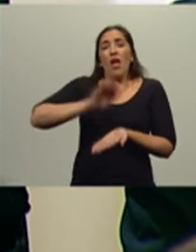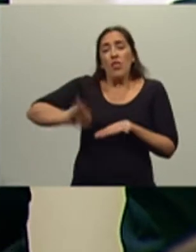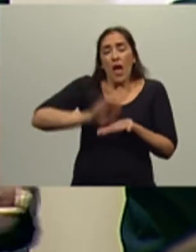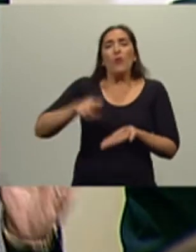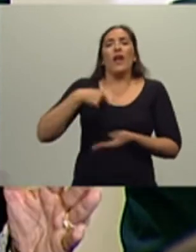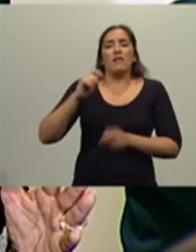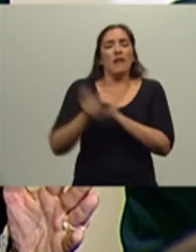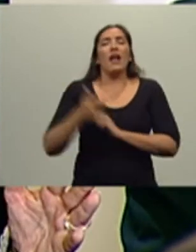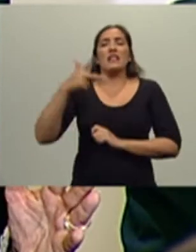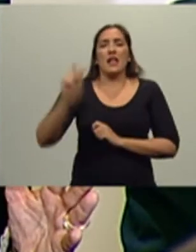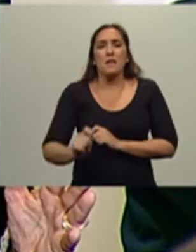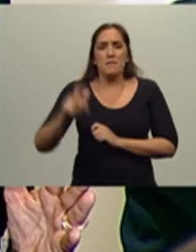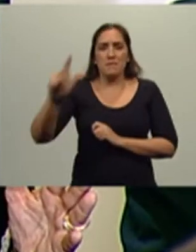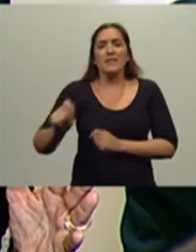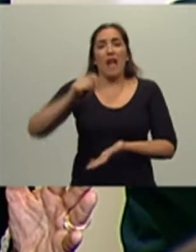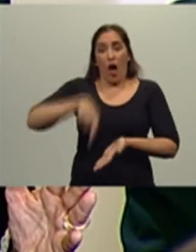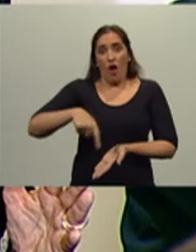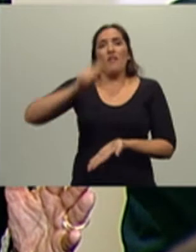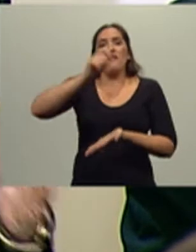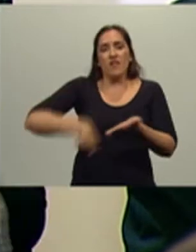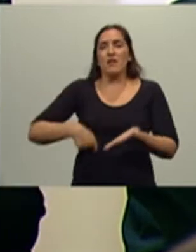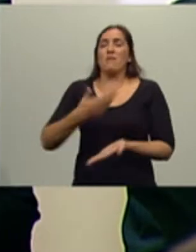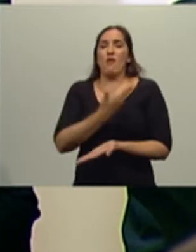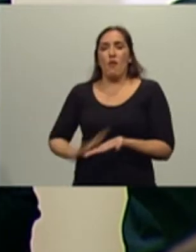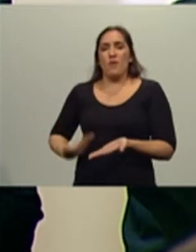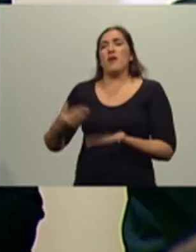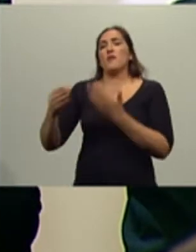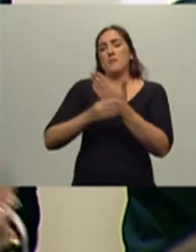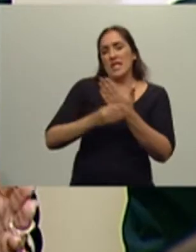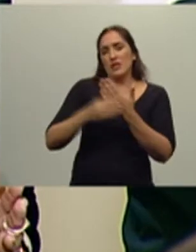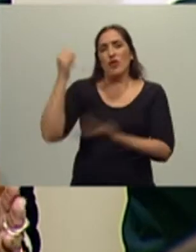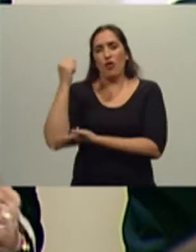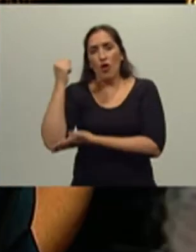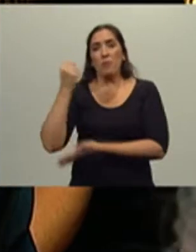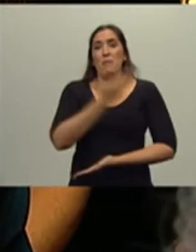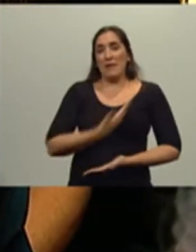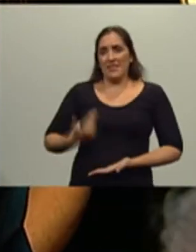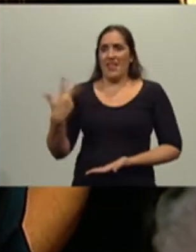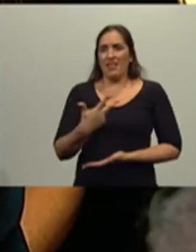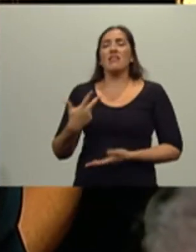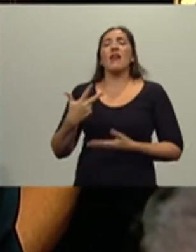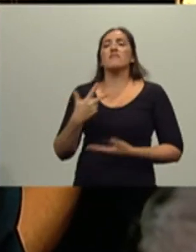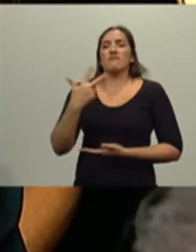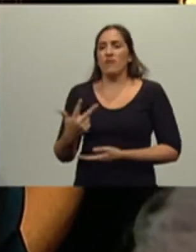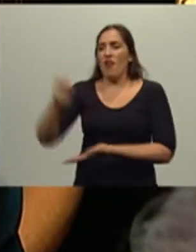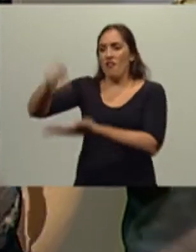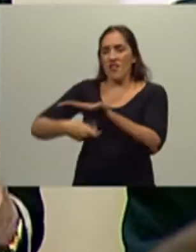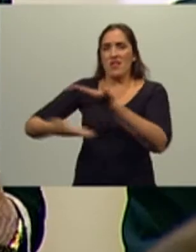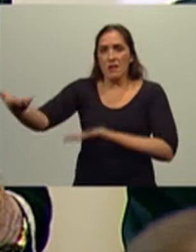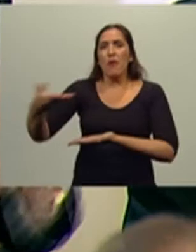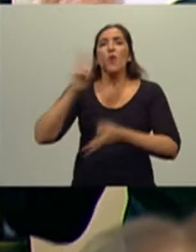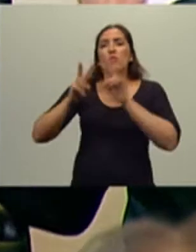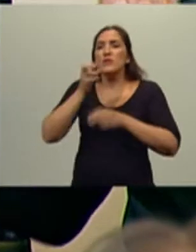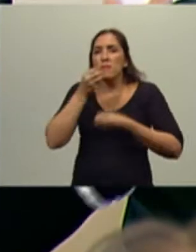meses, por eso hoy volvemos a firmar gobernadores y Ministro de Economía y Presidente a cambio de ir incrementando y